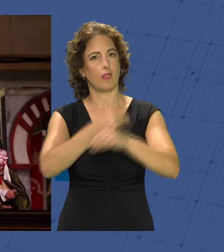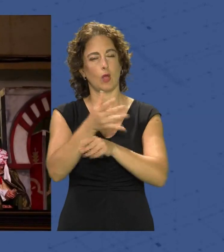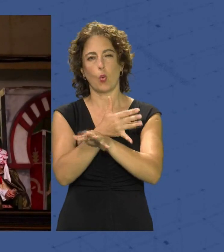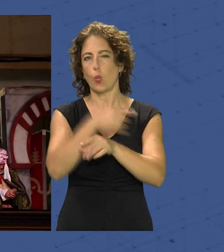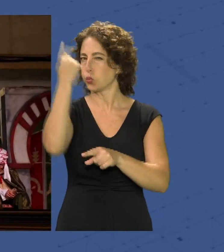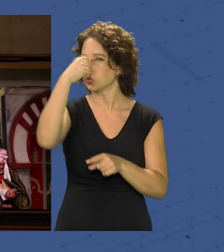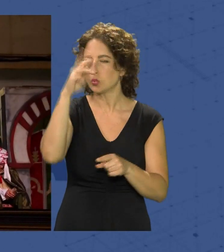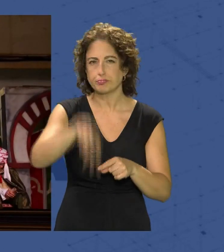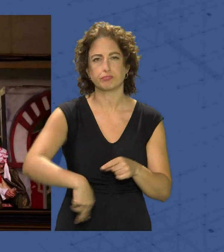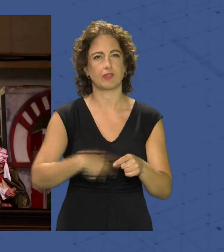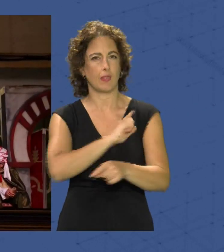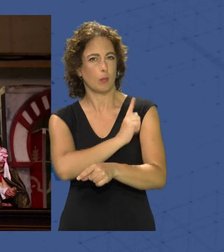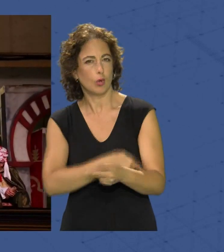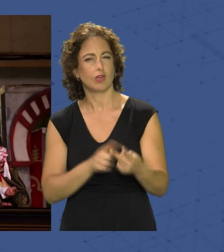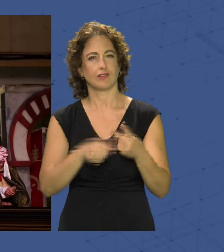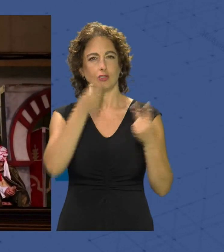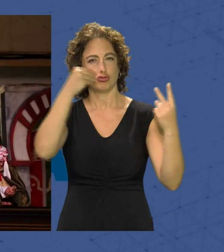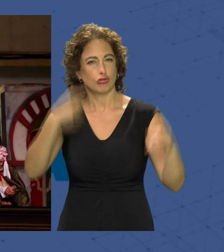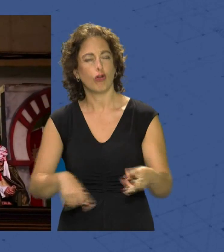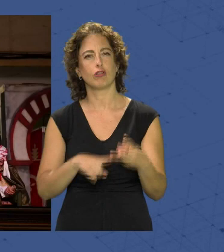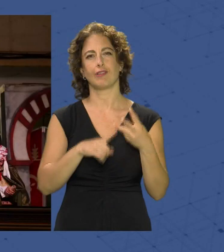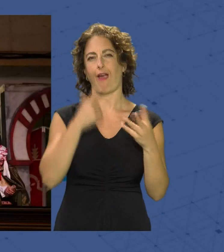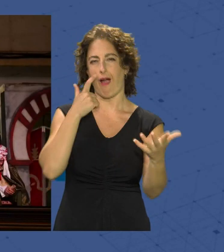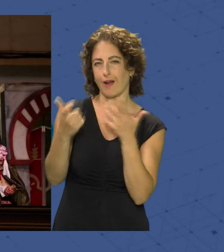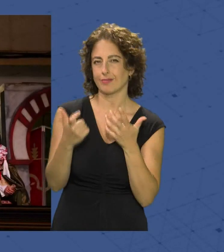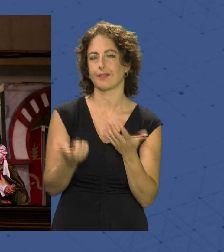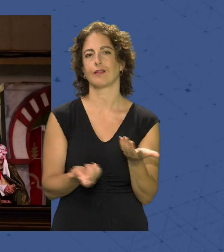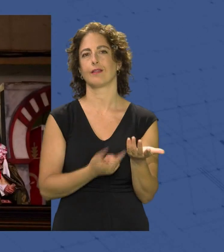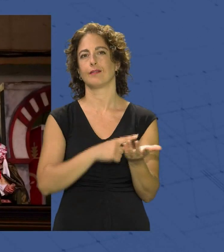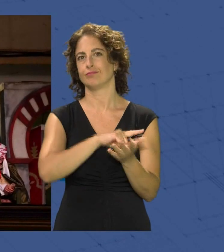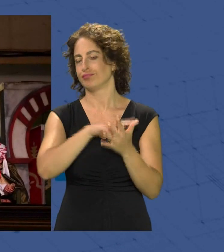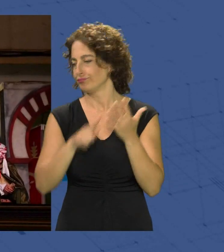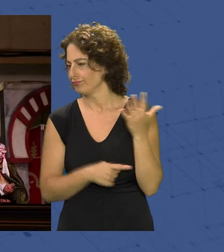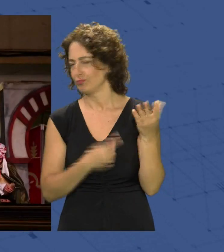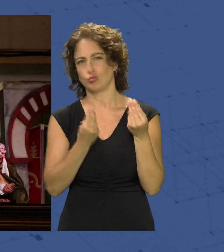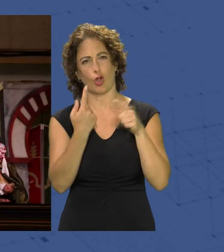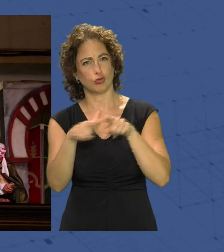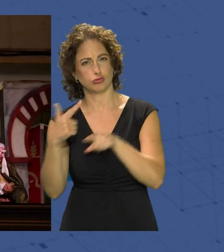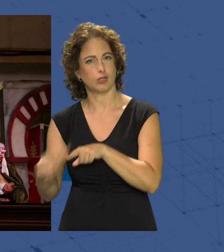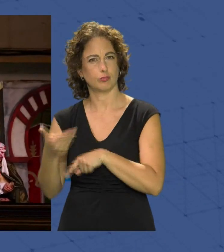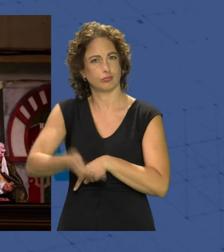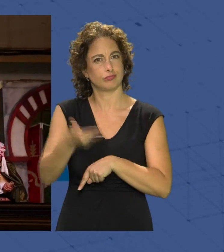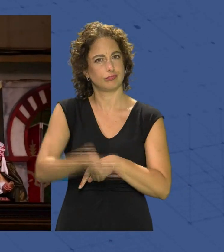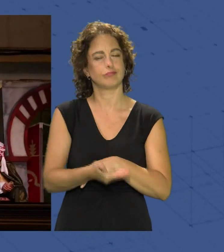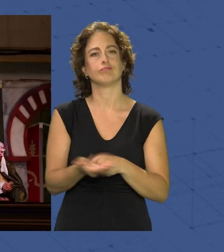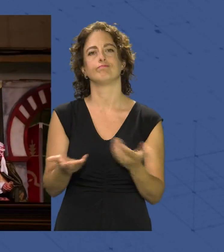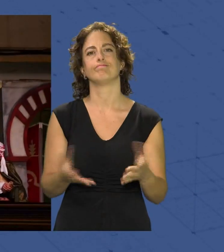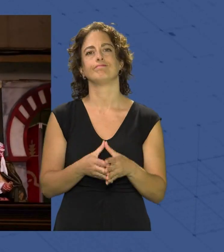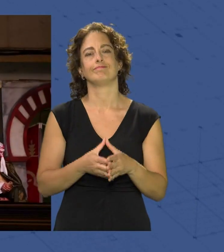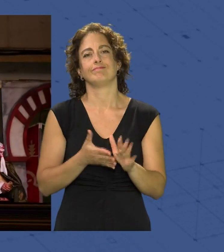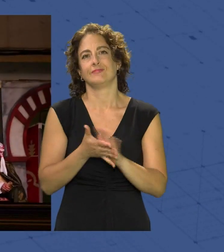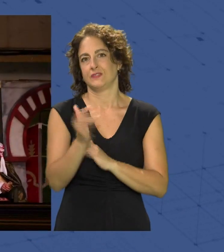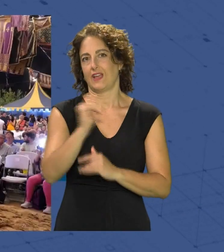cultura que es deporte que es historia que es arte aún hay muchísimas cosas y sobre todo y sobre todo tenéis